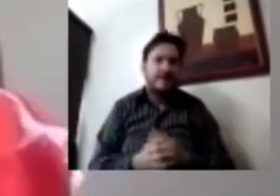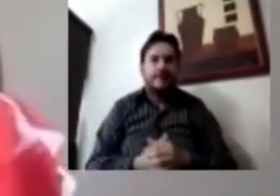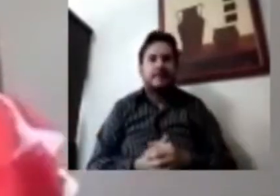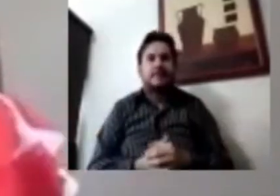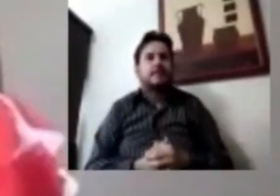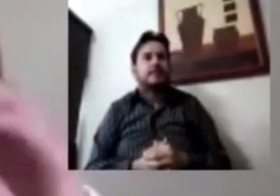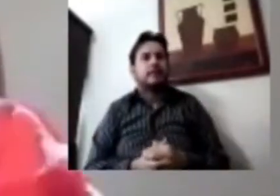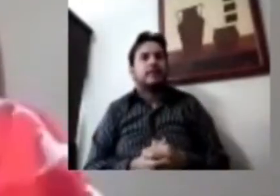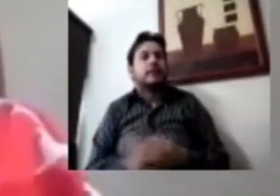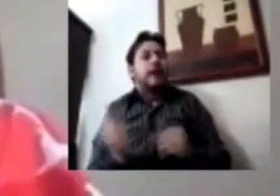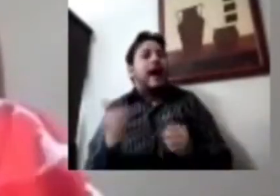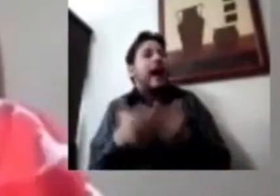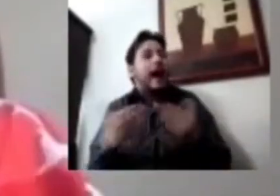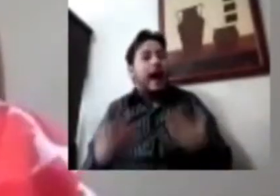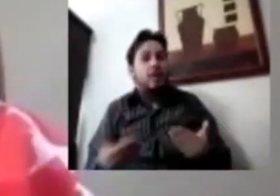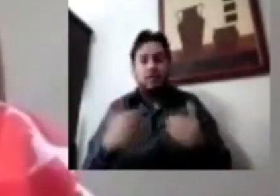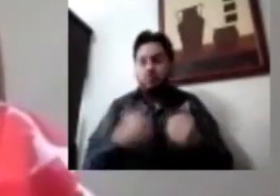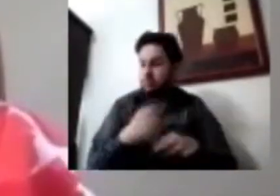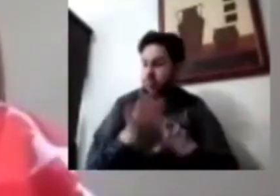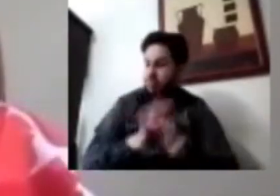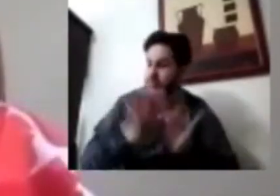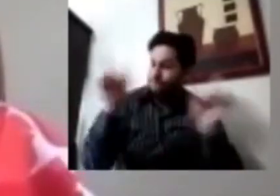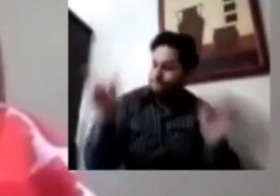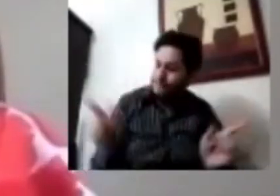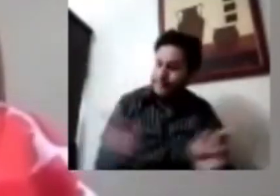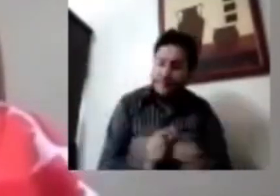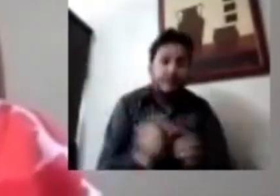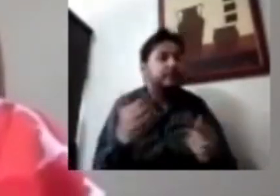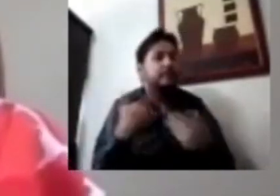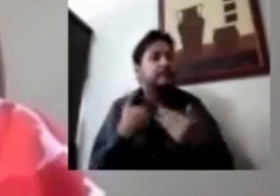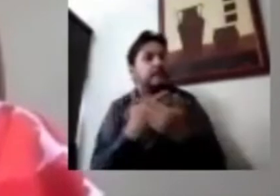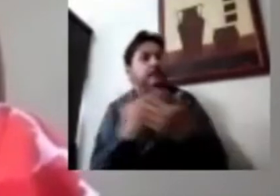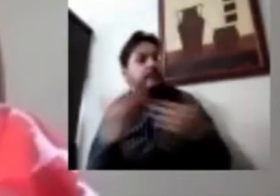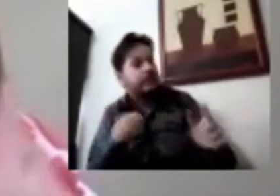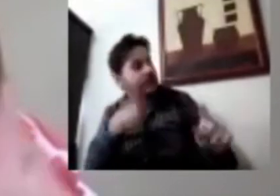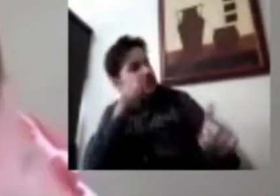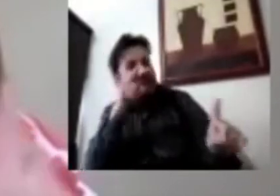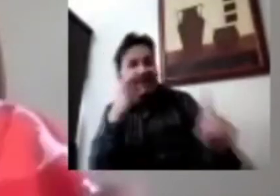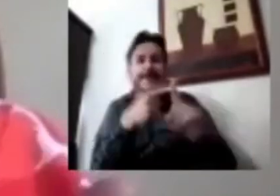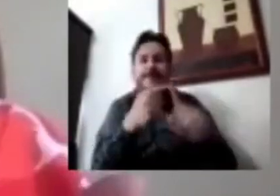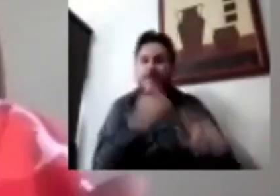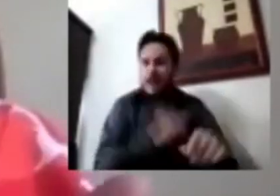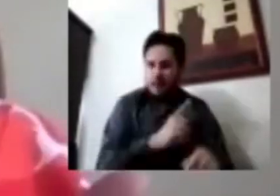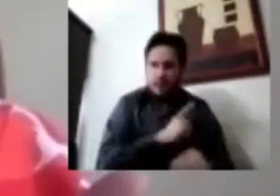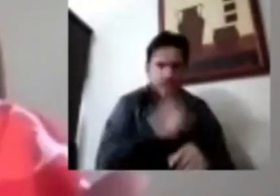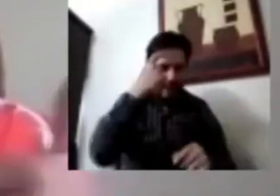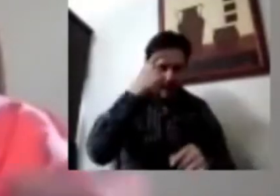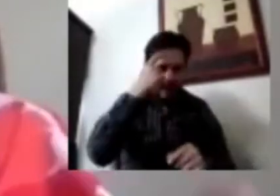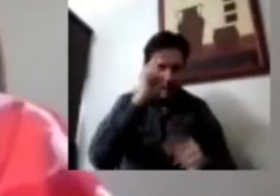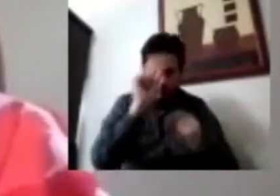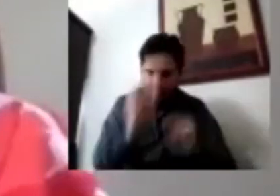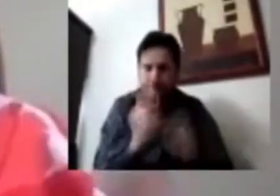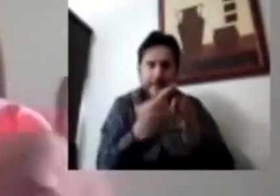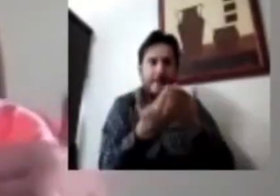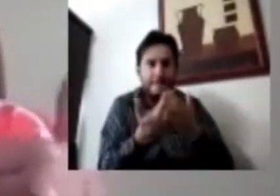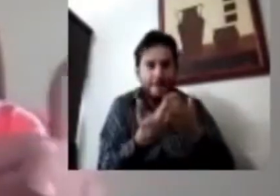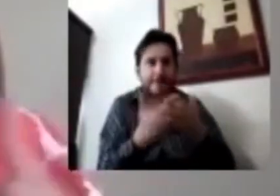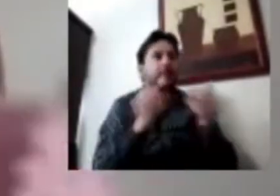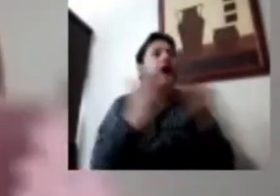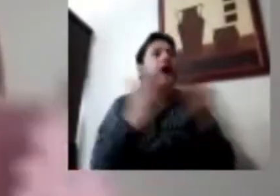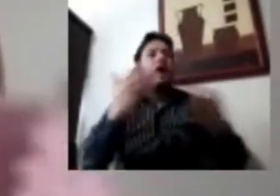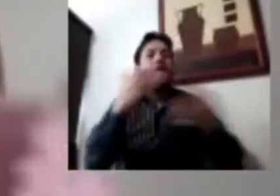Resumiendo, antes de entrar rapidísimo a la parte de salud mental, tenemos, por un lado, mayor inseguridad alimentaria, menos acceso a alimentos,